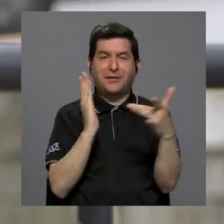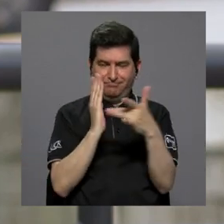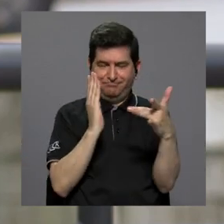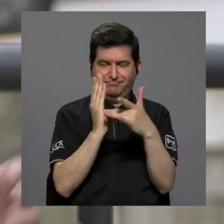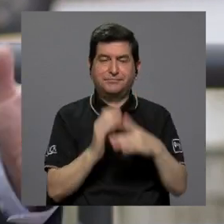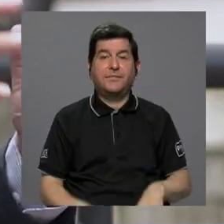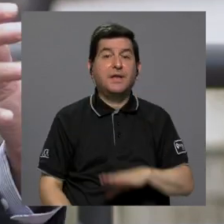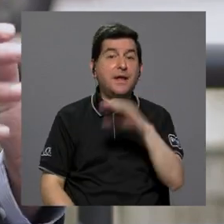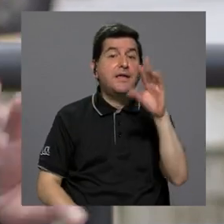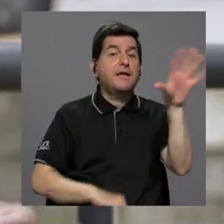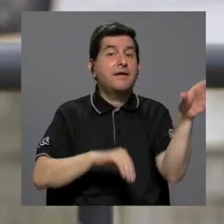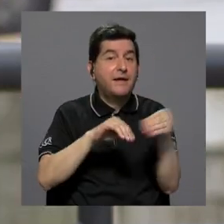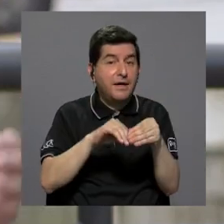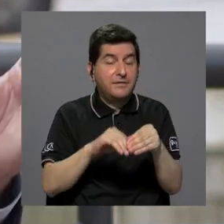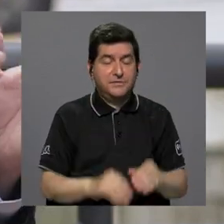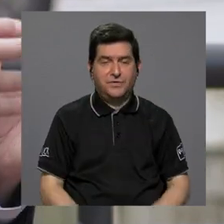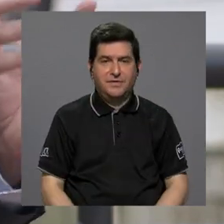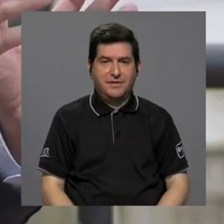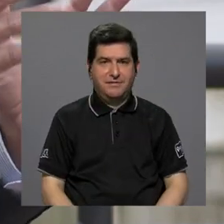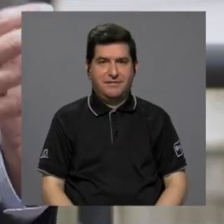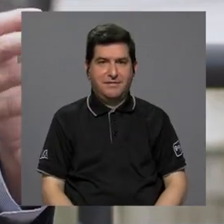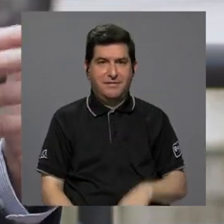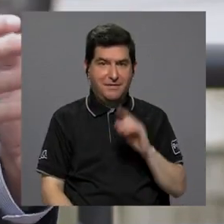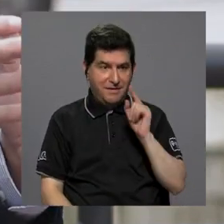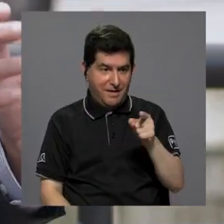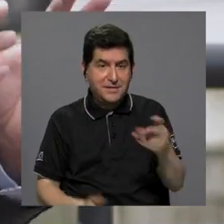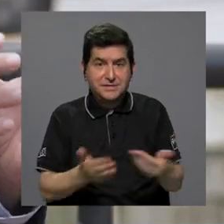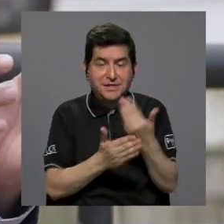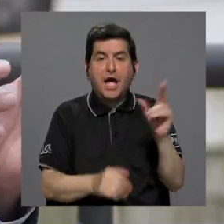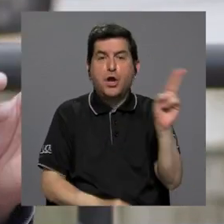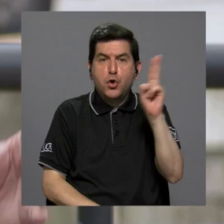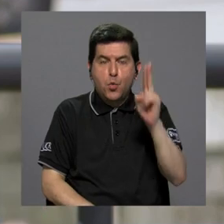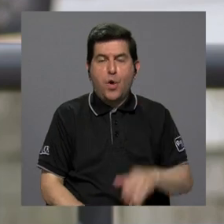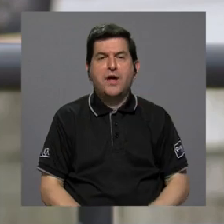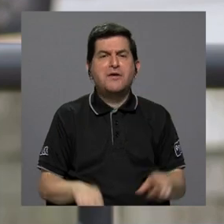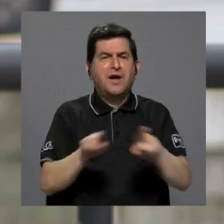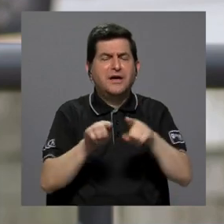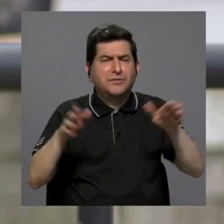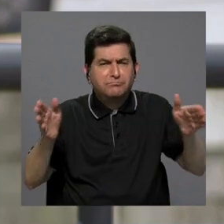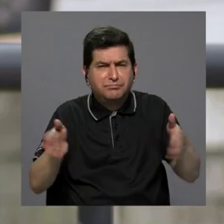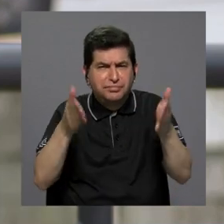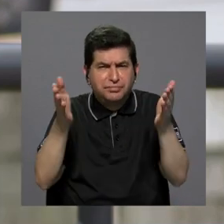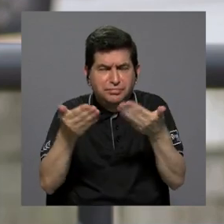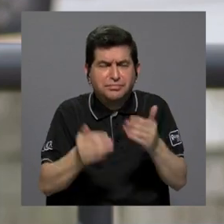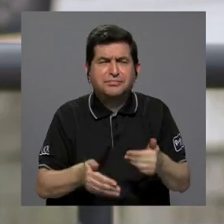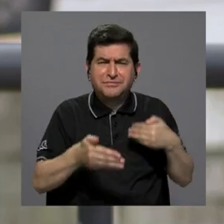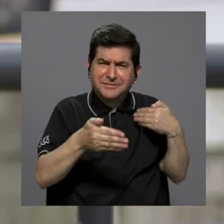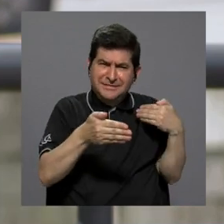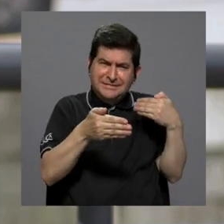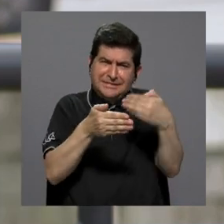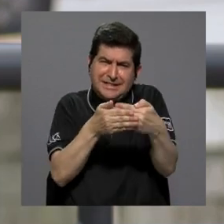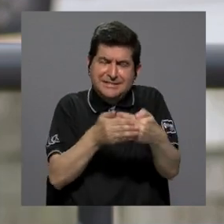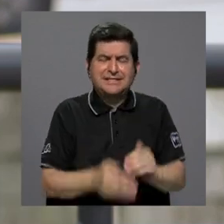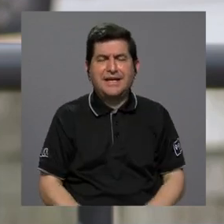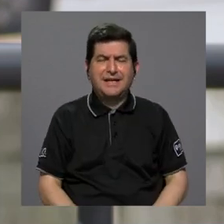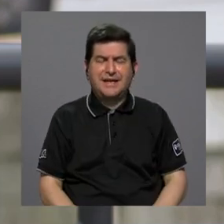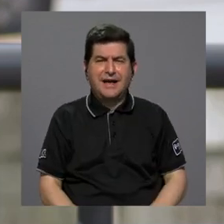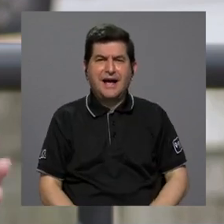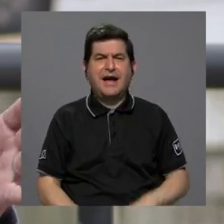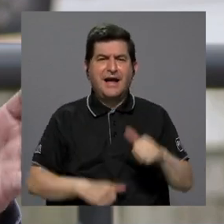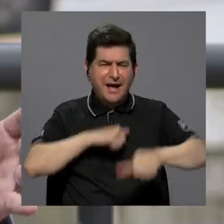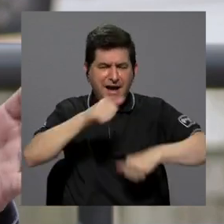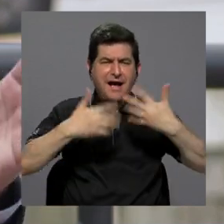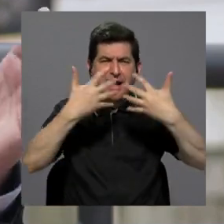tecnológico. Y, por otro lado, queremos que esta nueva unidad también promueva muy de cerca el